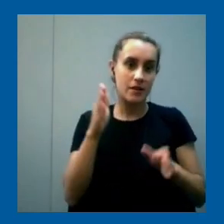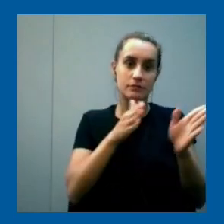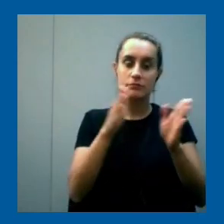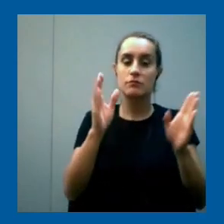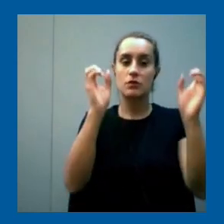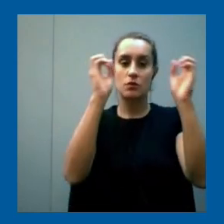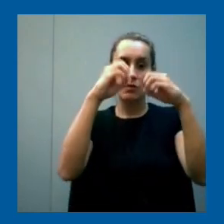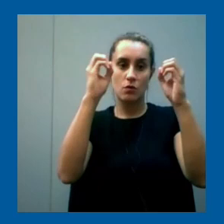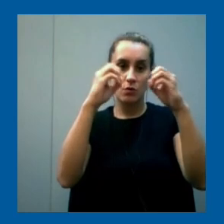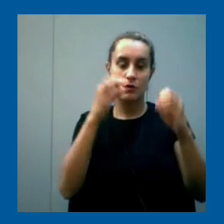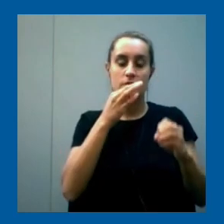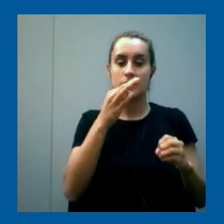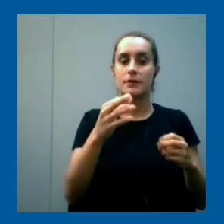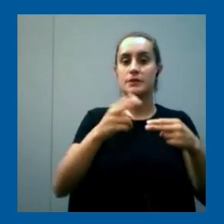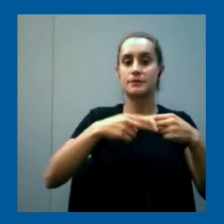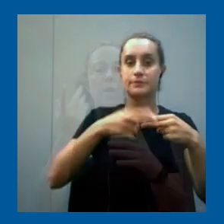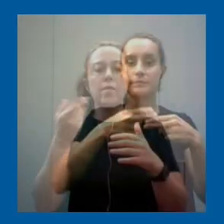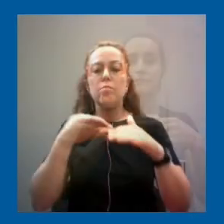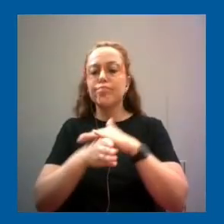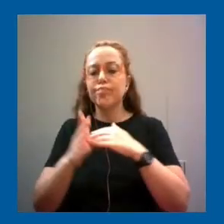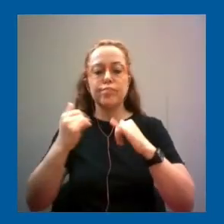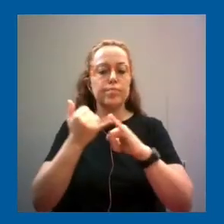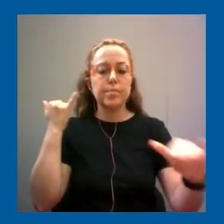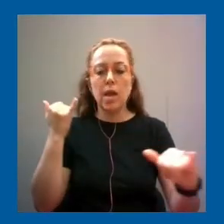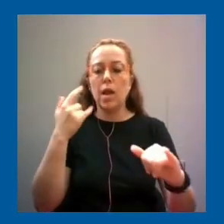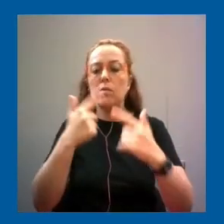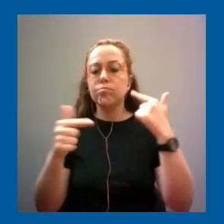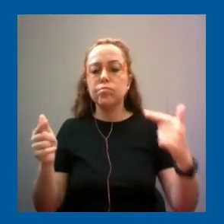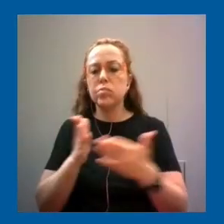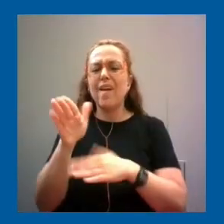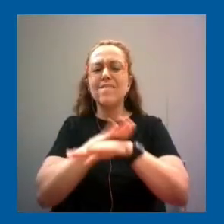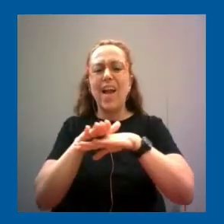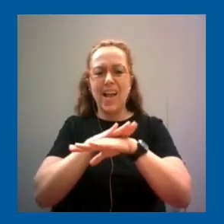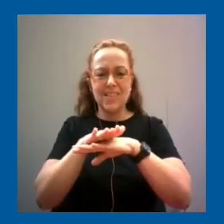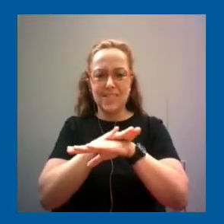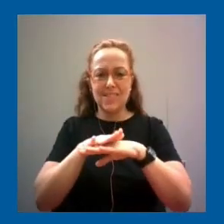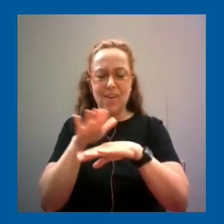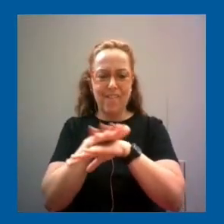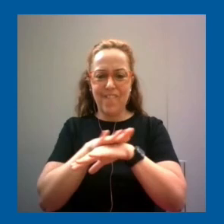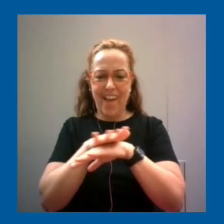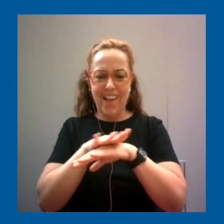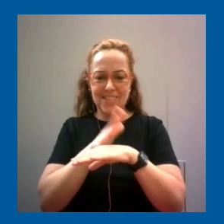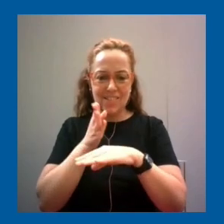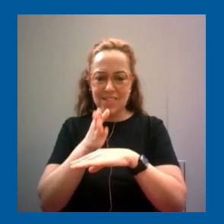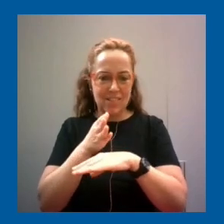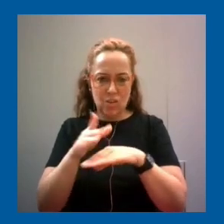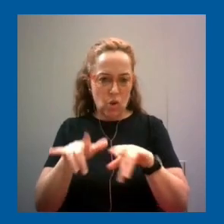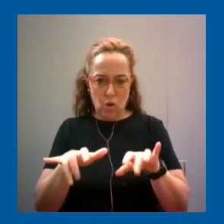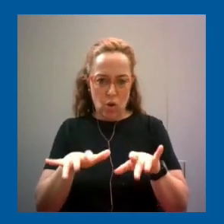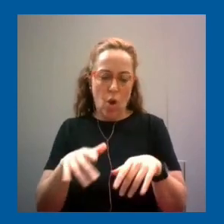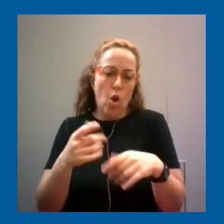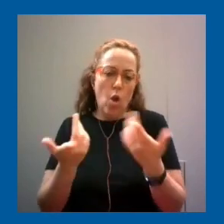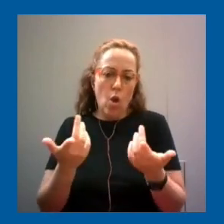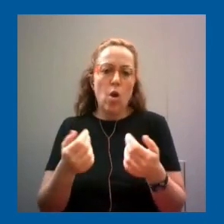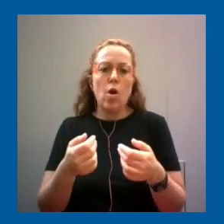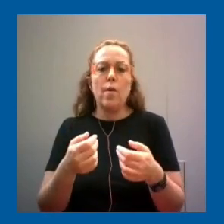el correo electrónico. Esas son como competencias básicas que se les suele llamar competencias digitales o alfabetización